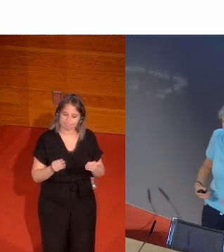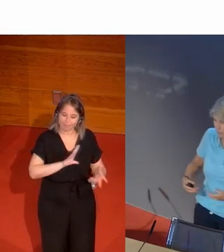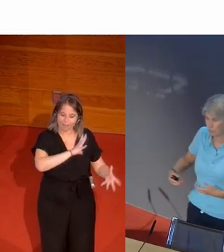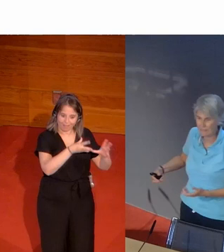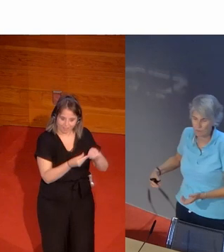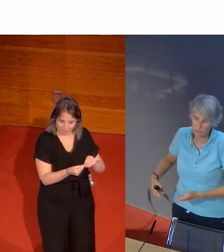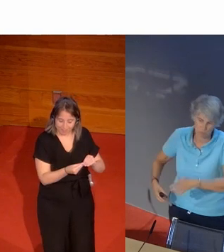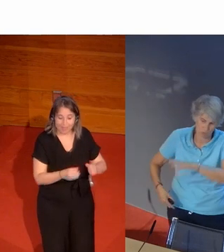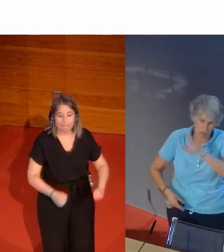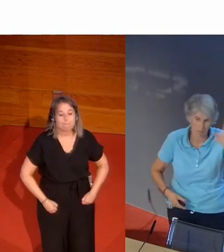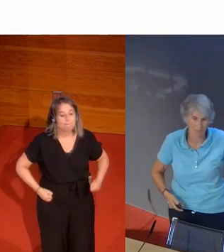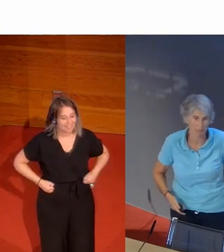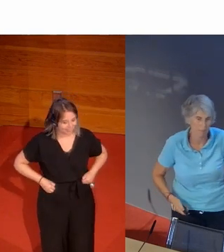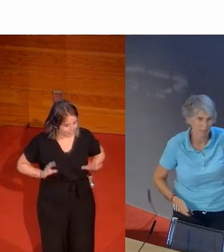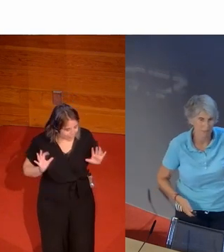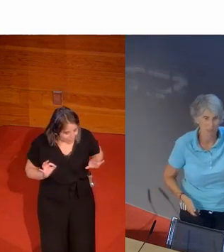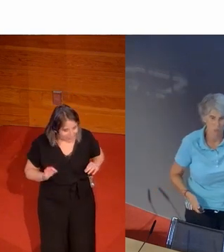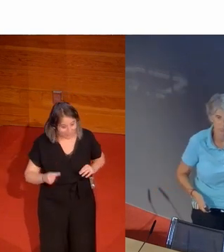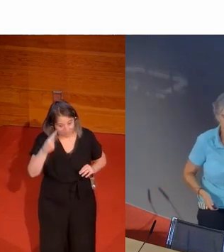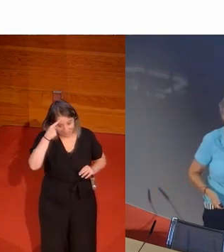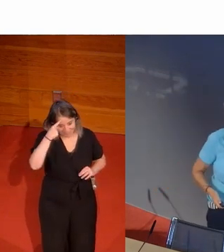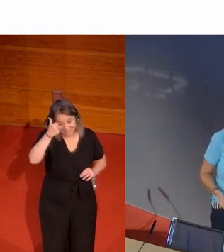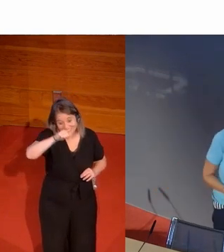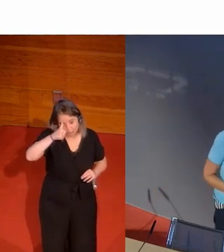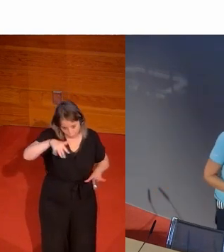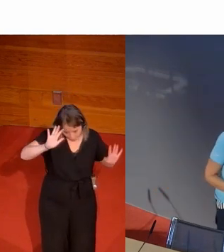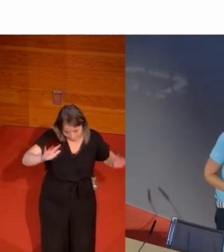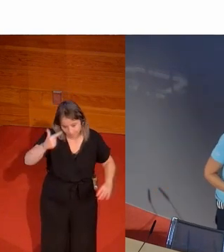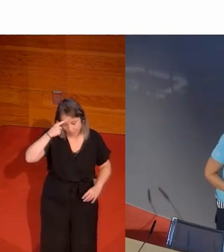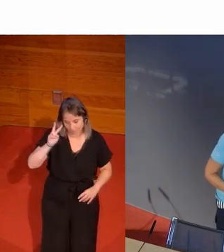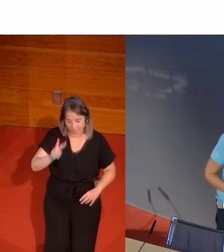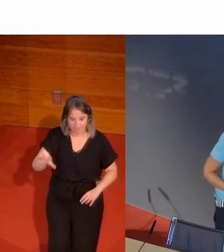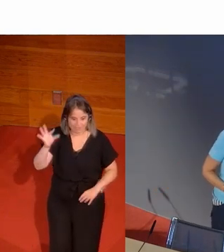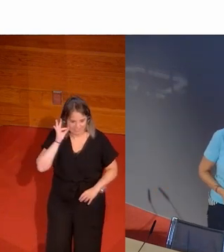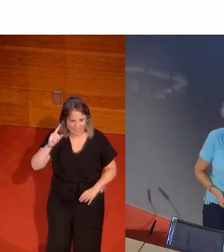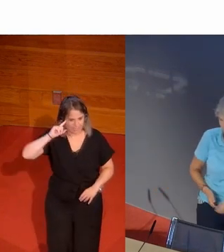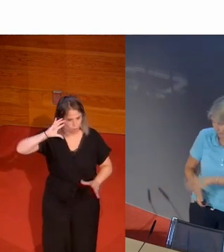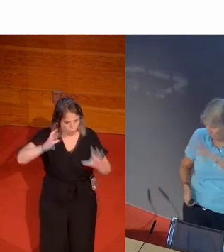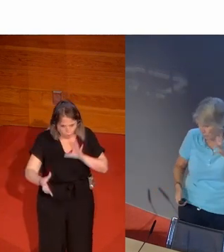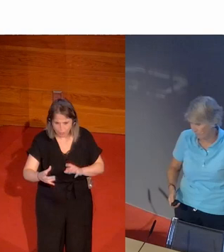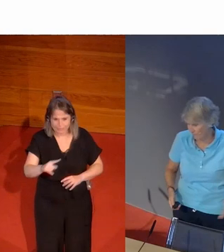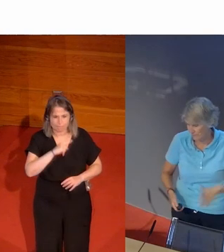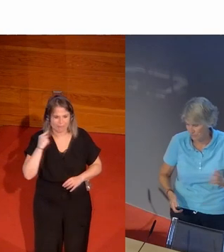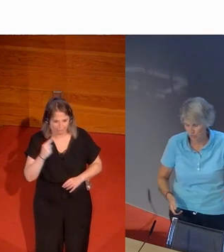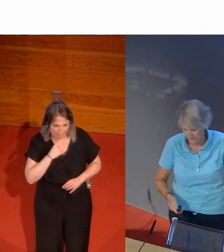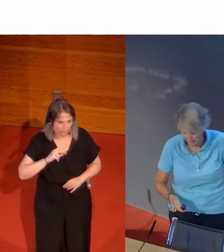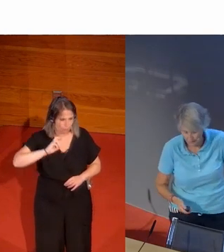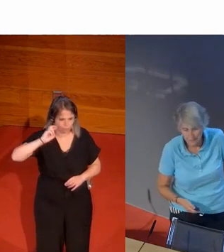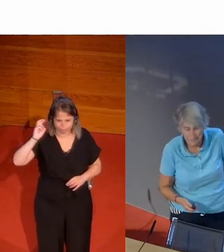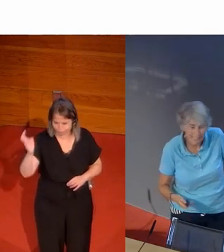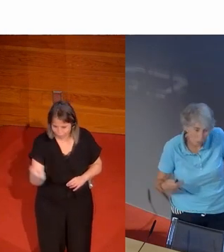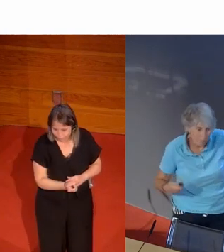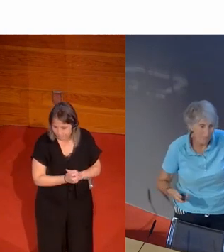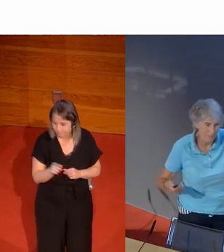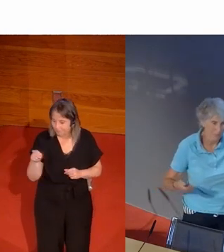adecuada, los pantalones. Nos podéis imaginar la mentalidad masculina de aquella época. Estas chicas están locas, esto es un pecado, en fin, estas cosas.